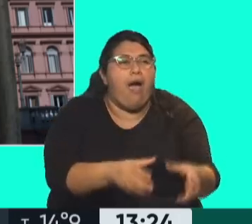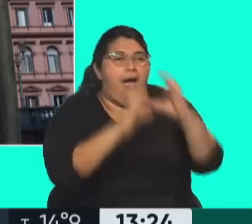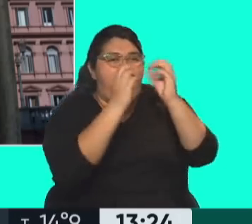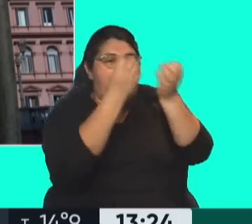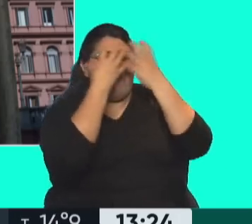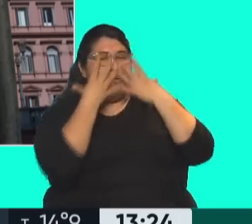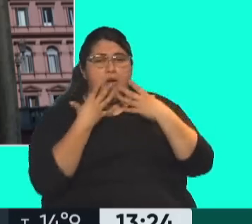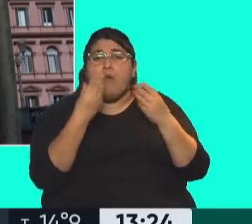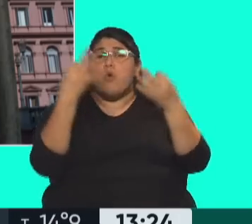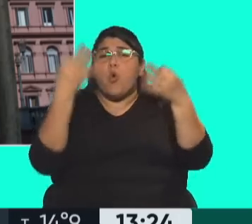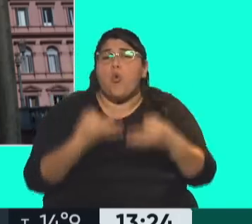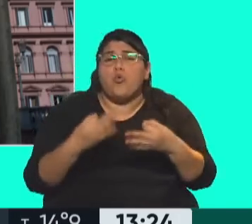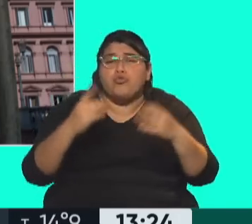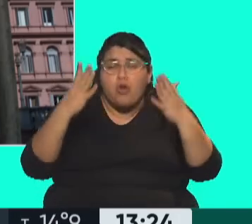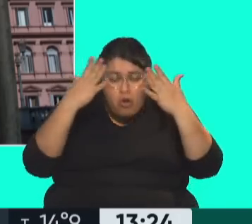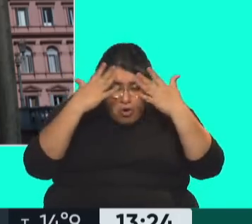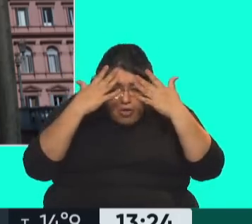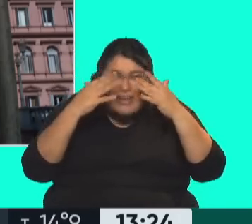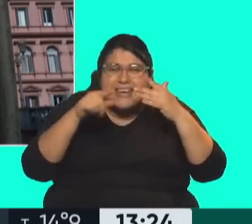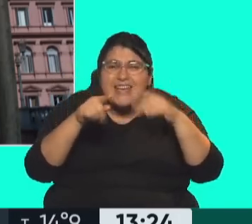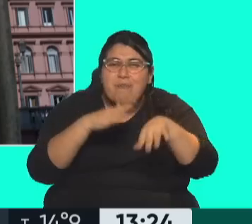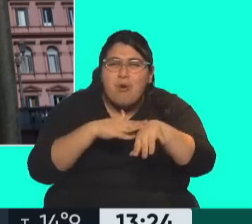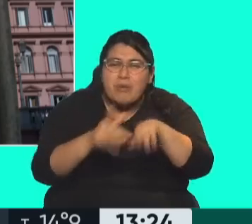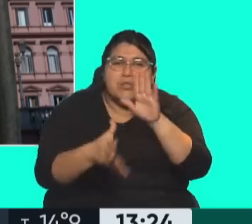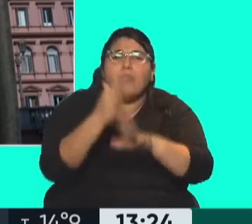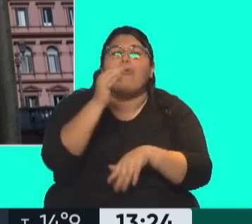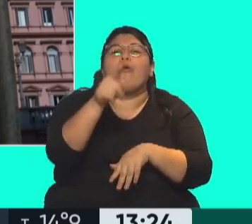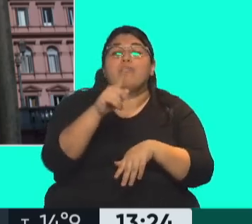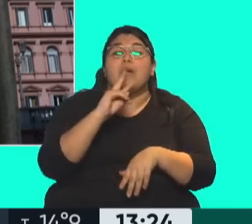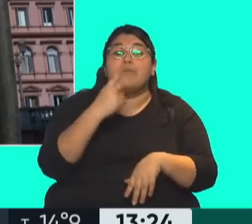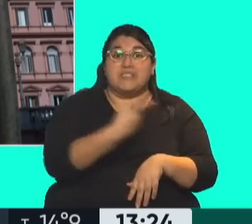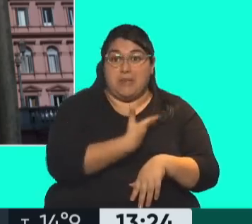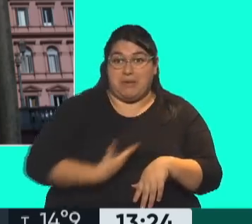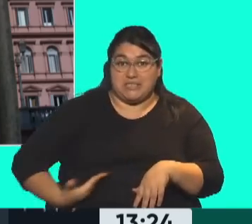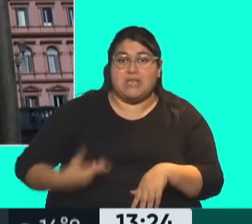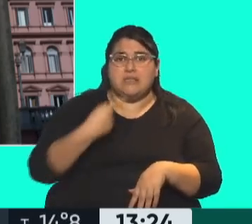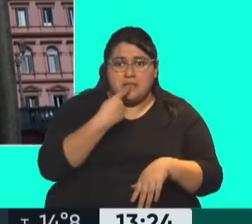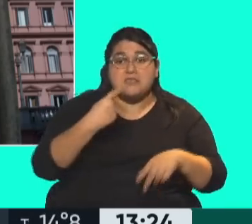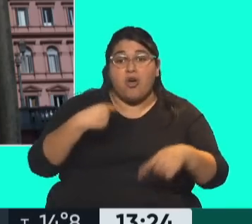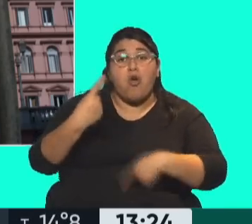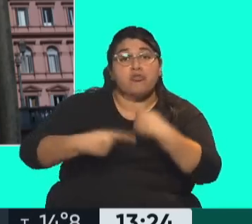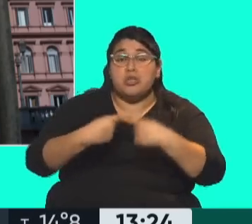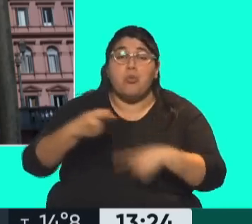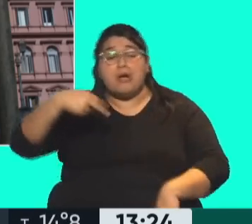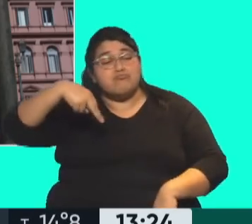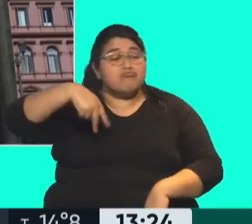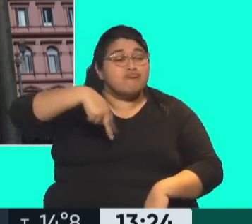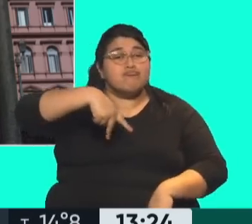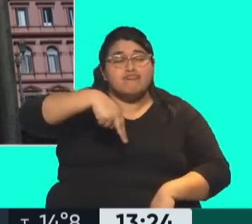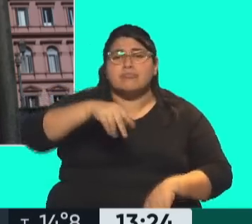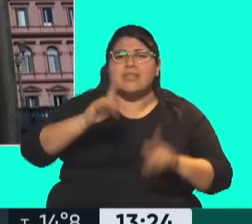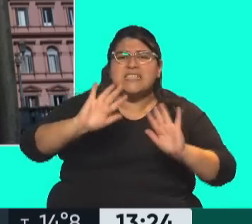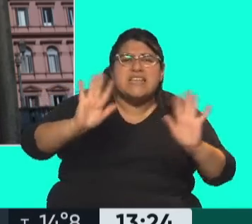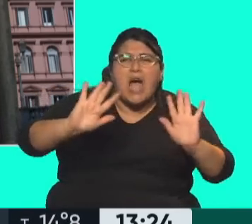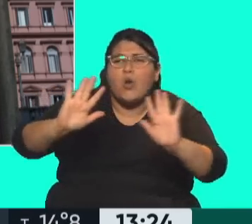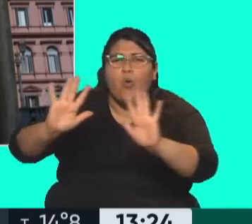porque se toca, si así sigue. Y además, porque después la vicepresidenta continúa el recorrido saludando a